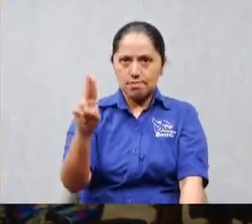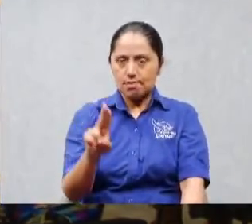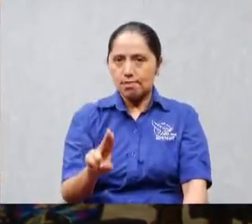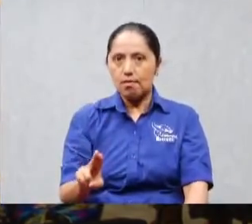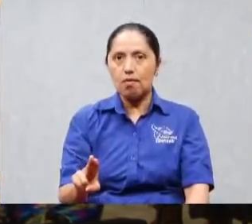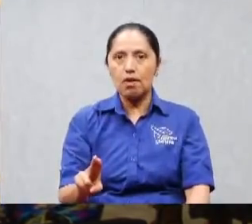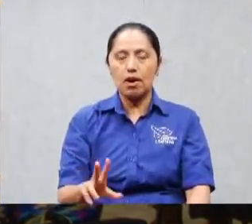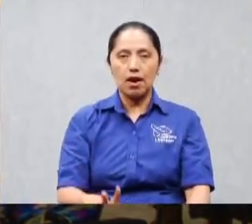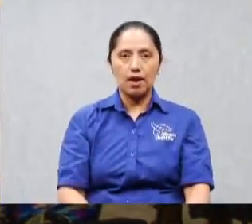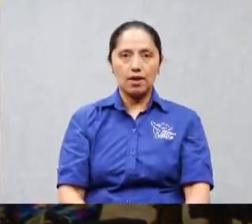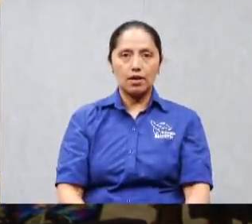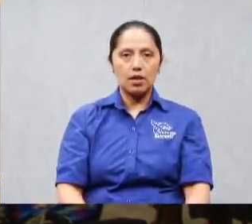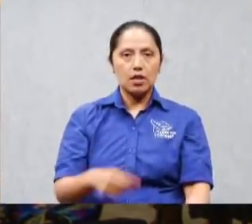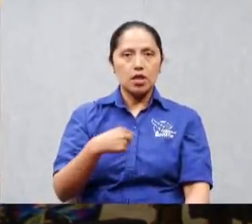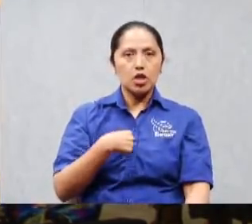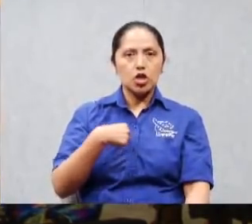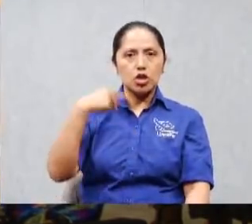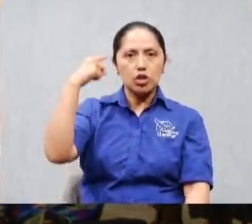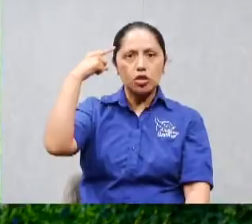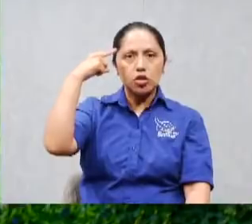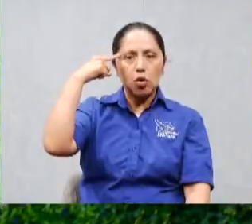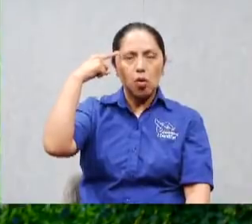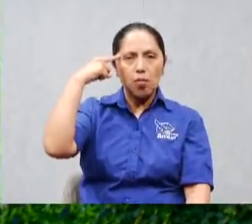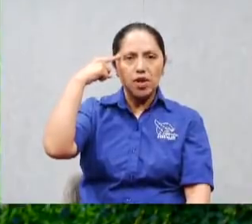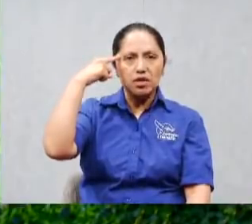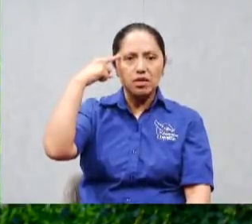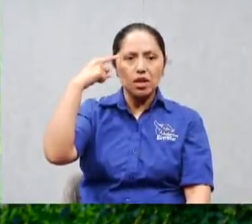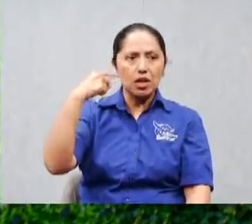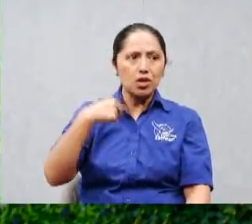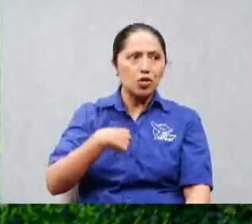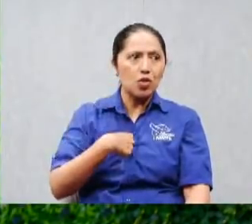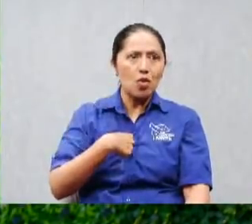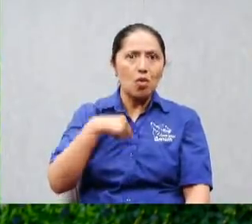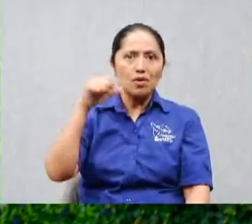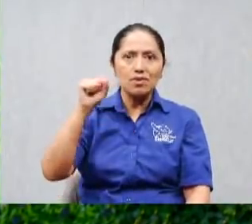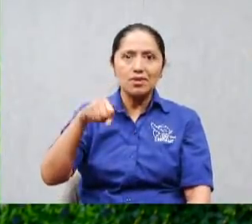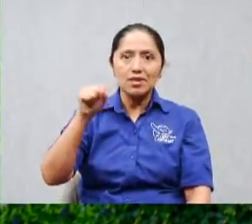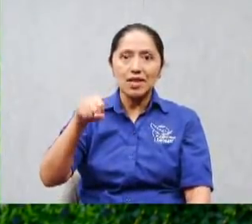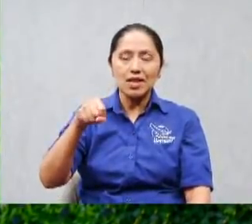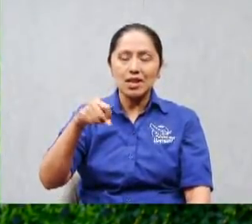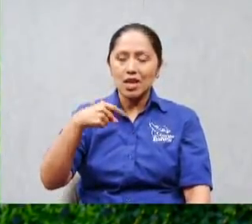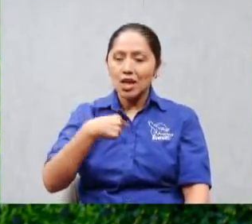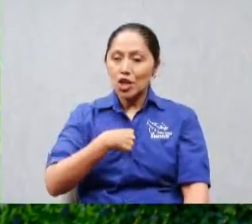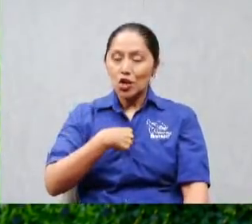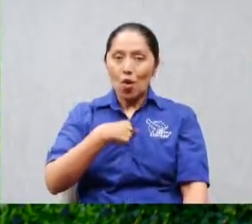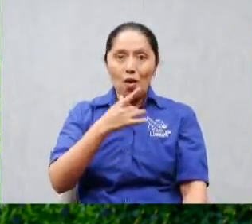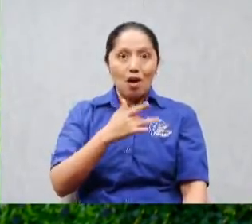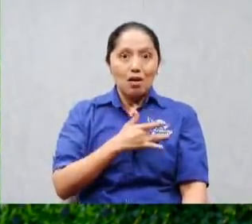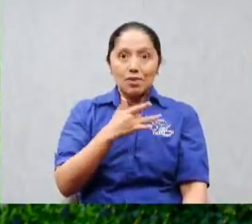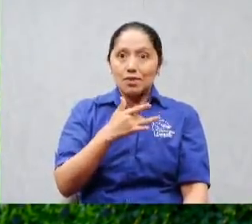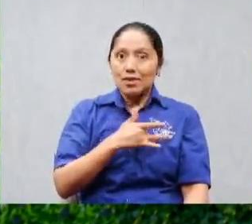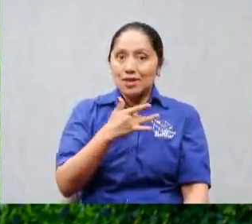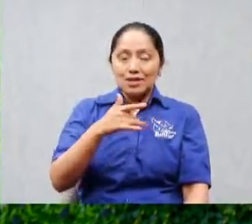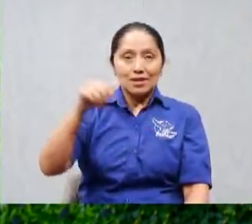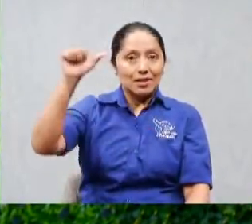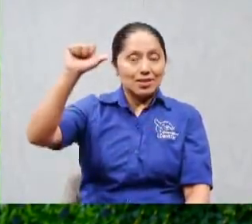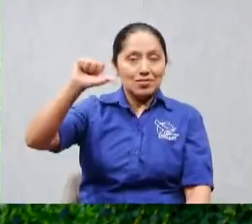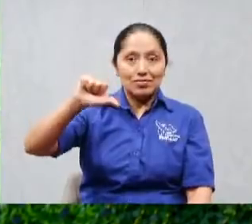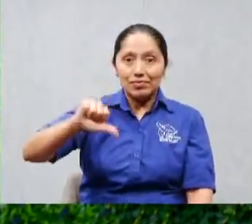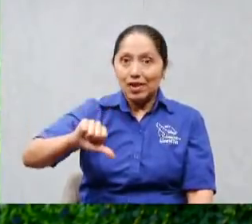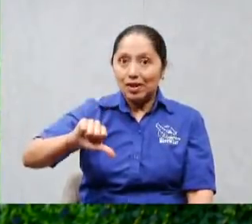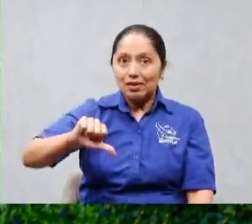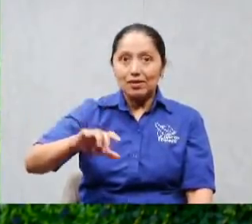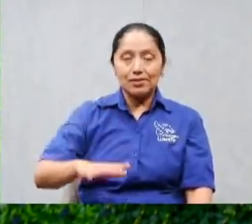genética genética y dije yo como es posible como es posible y yo si yo me